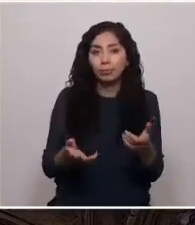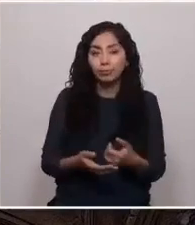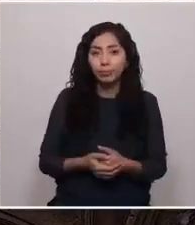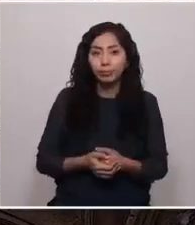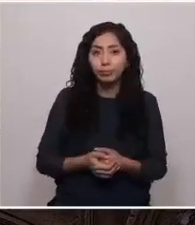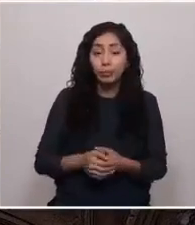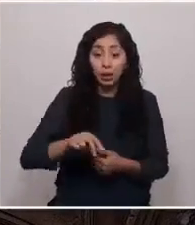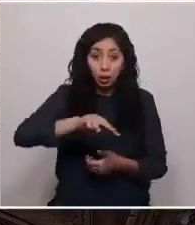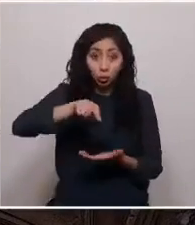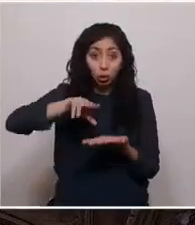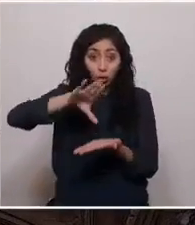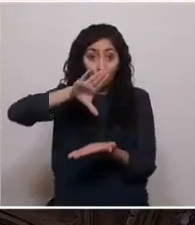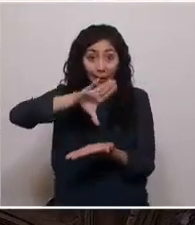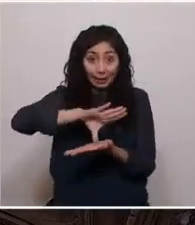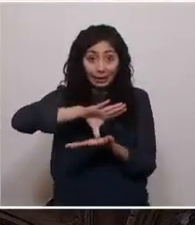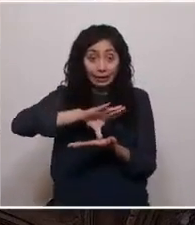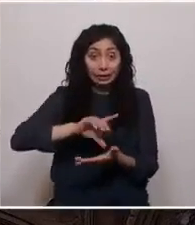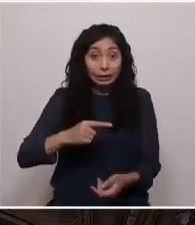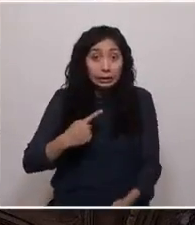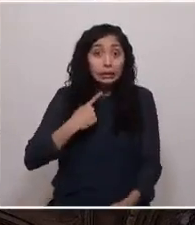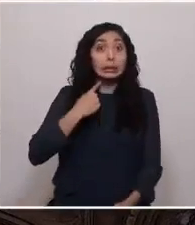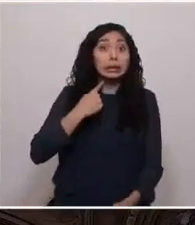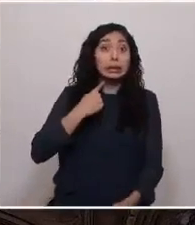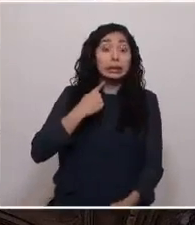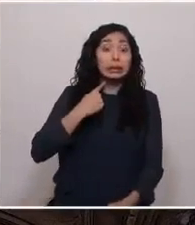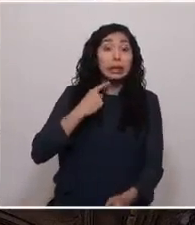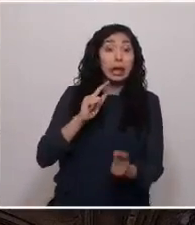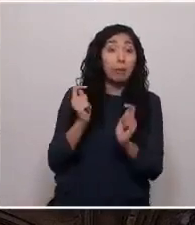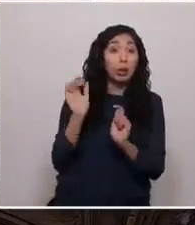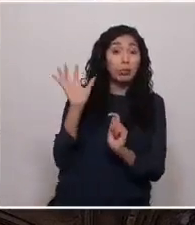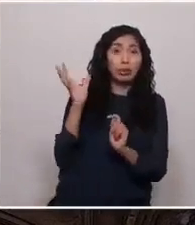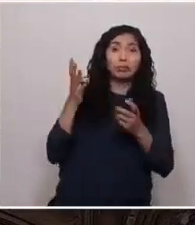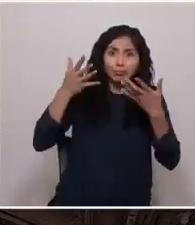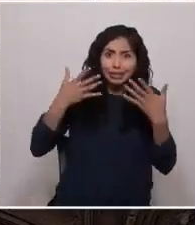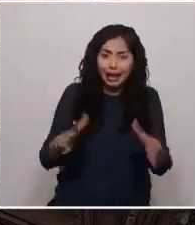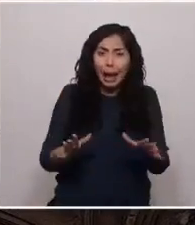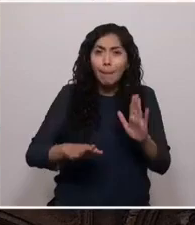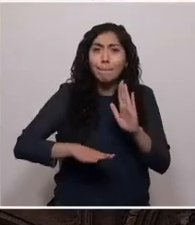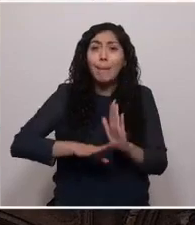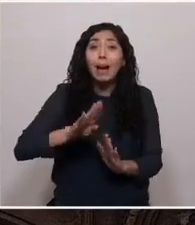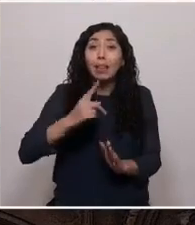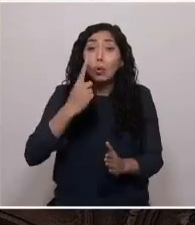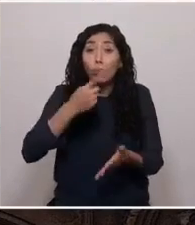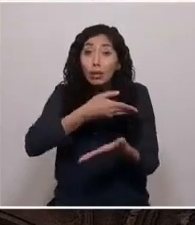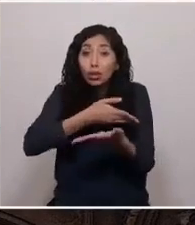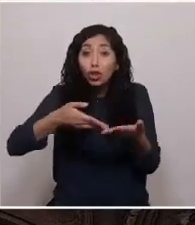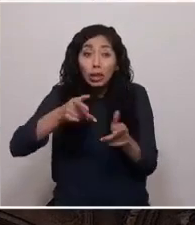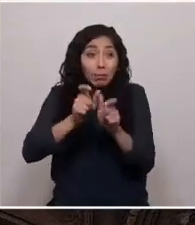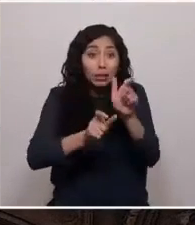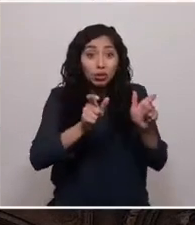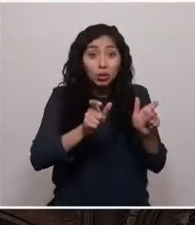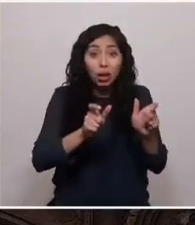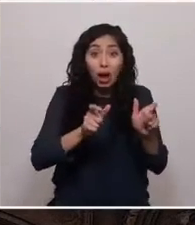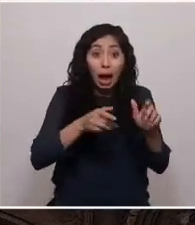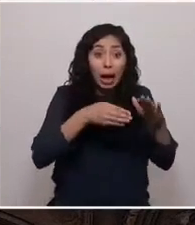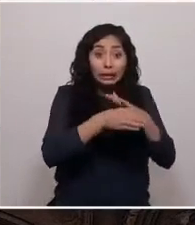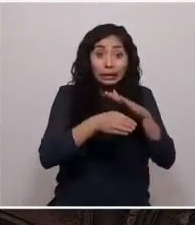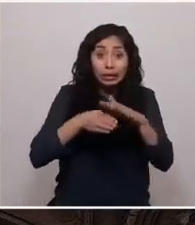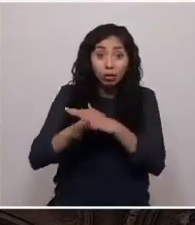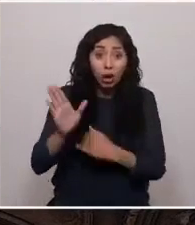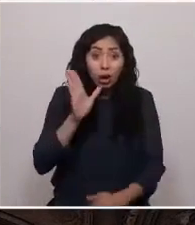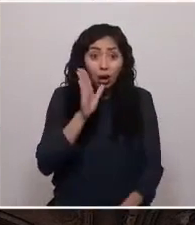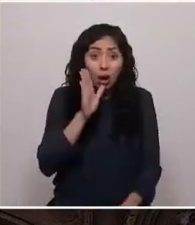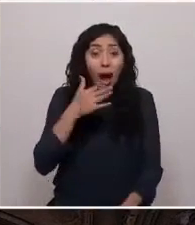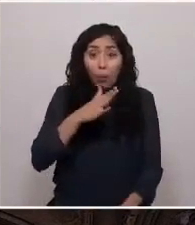sus efectos ya se están produciendo, más de un millón de personas no tienen acceso al agua y esta